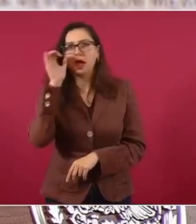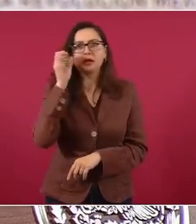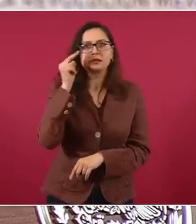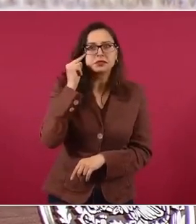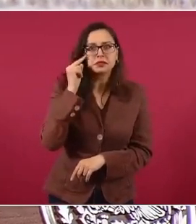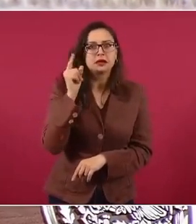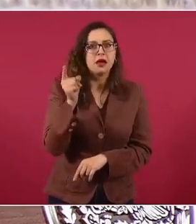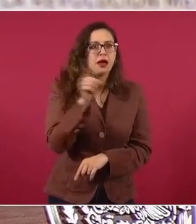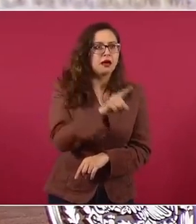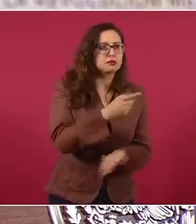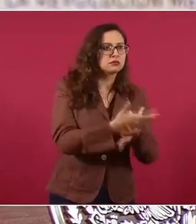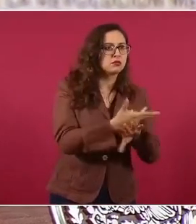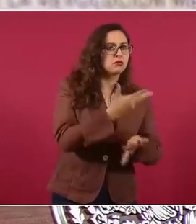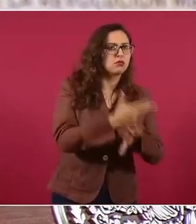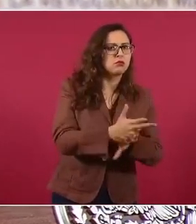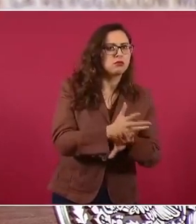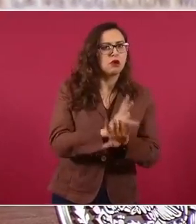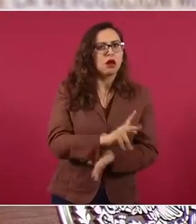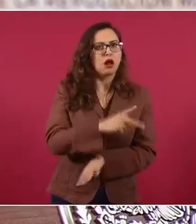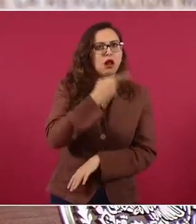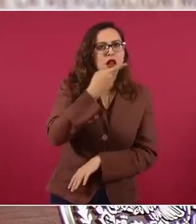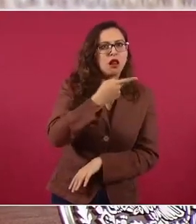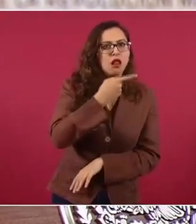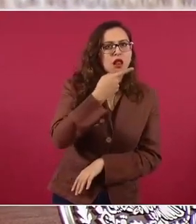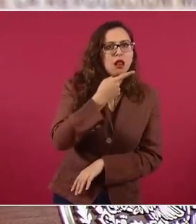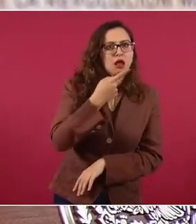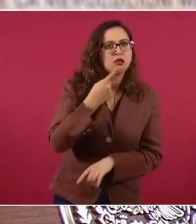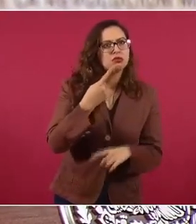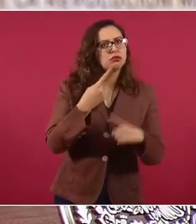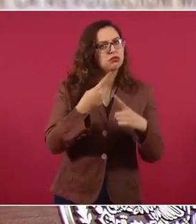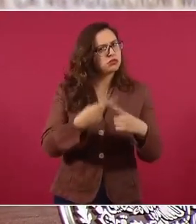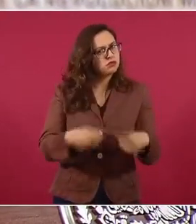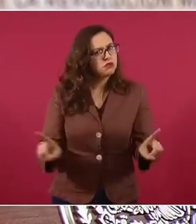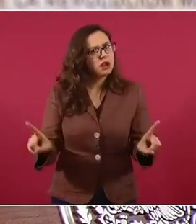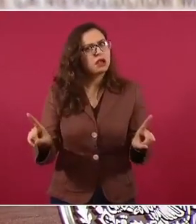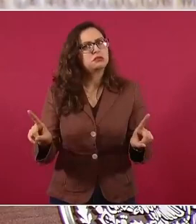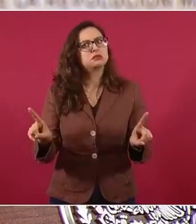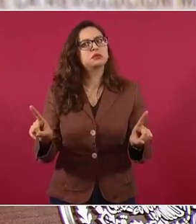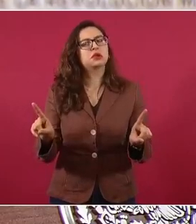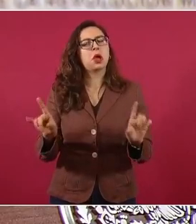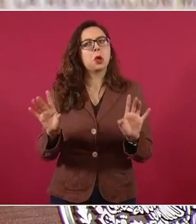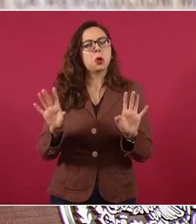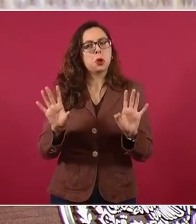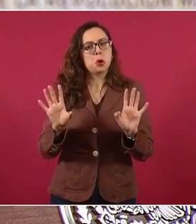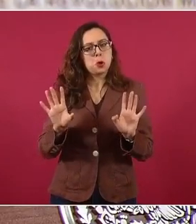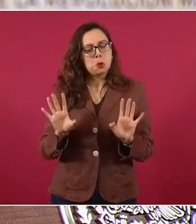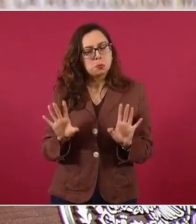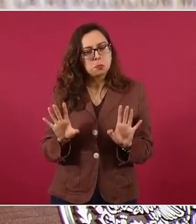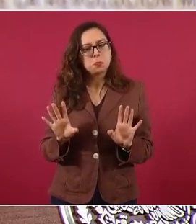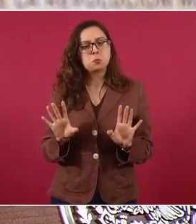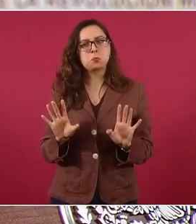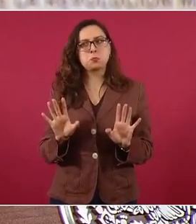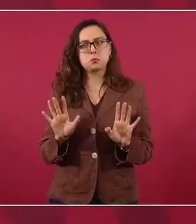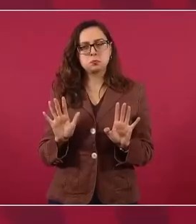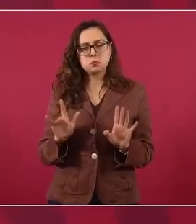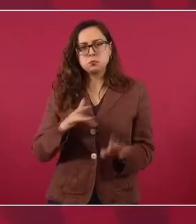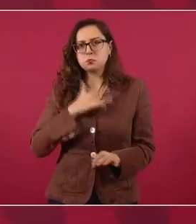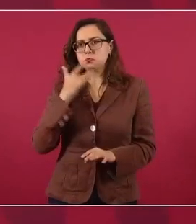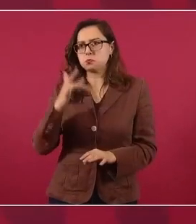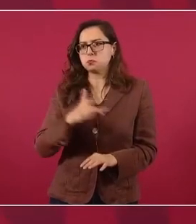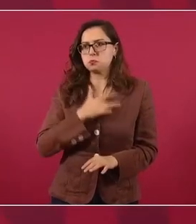y se está buscando